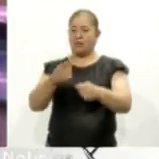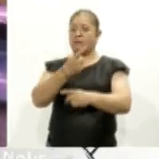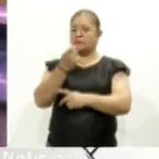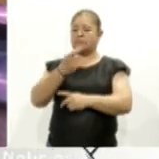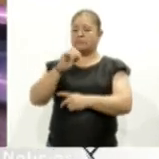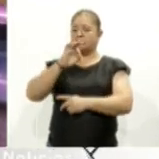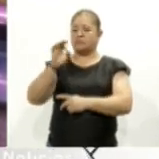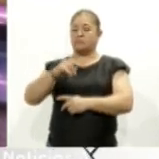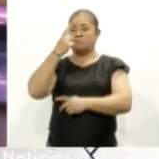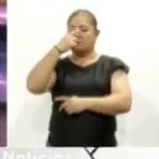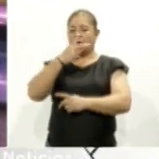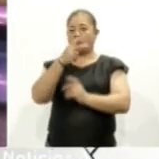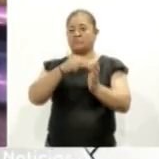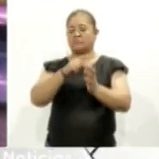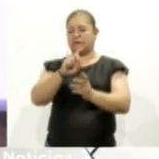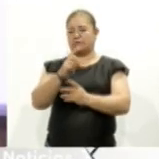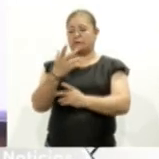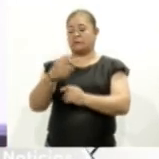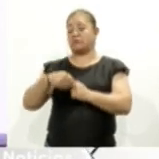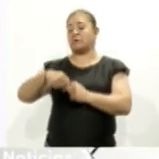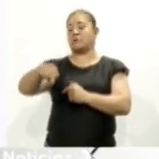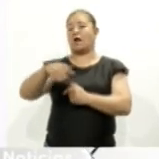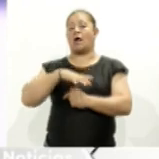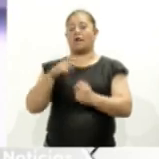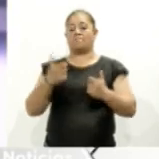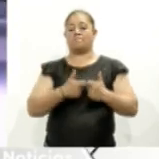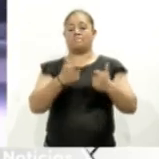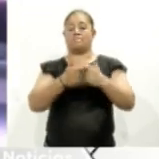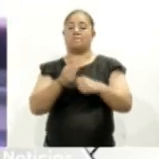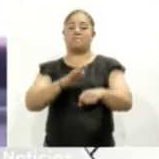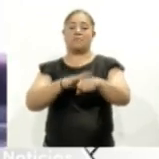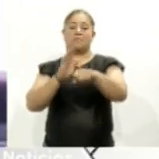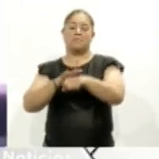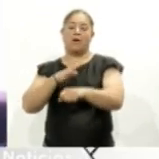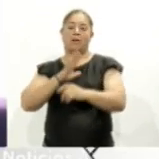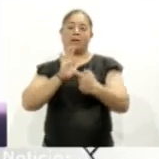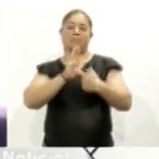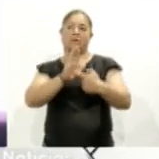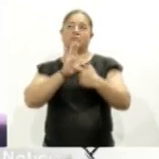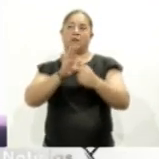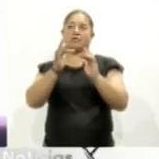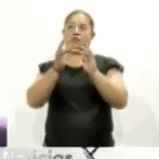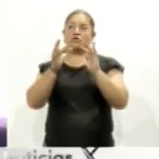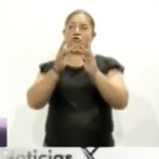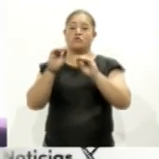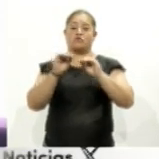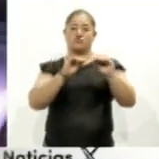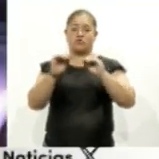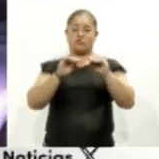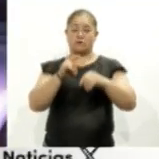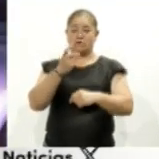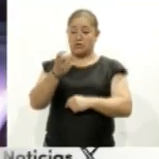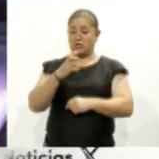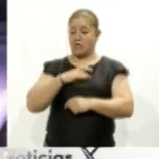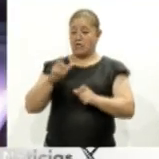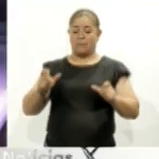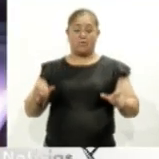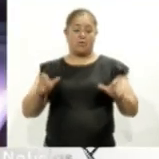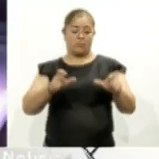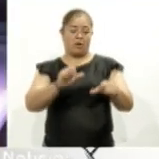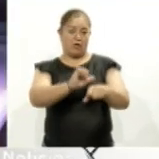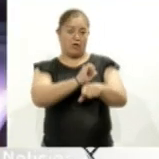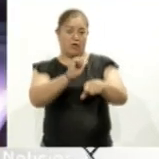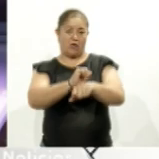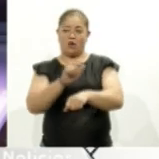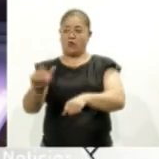para 2035 y aumentar las inversiones, fue presentado Electromovilidad Asociación, un organismo que es respaldado por automotrices y